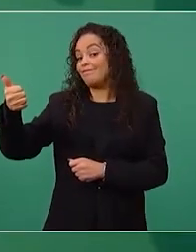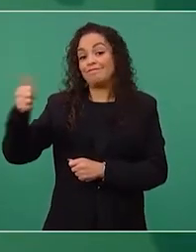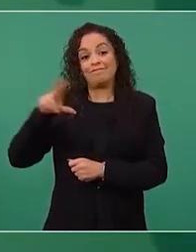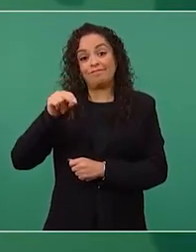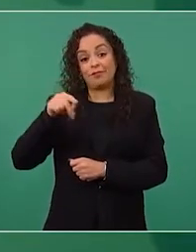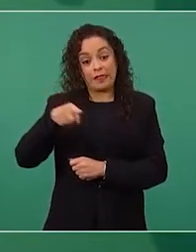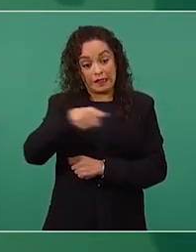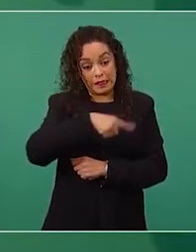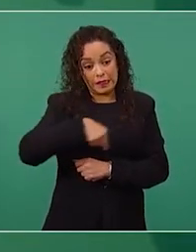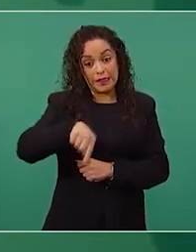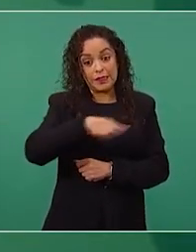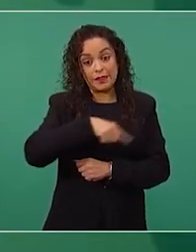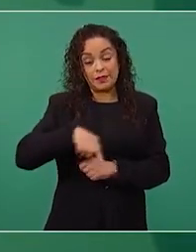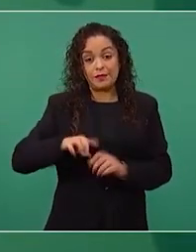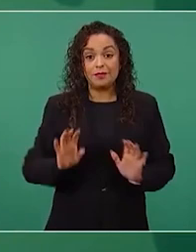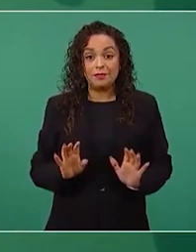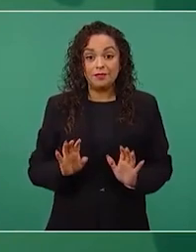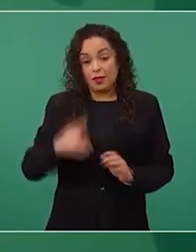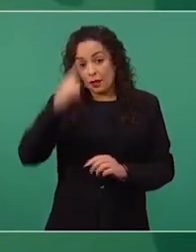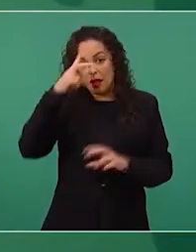para que no se haga nada